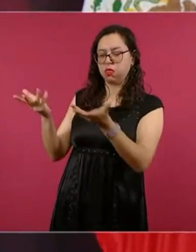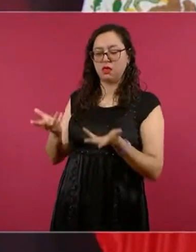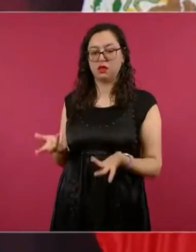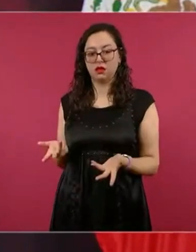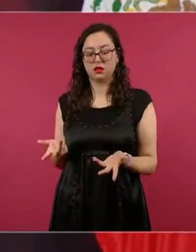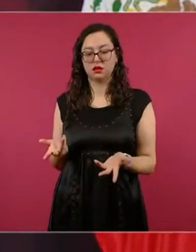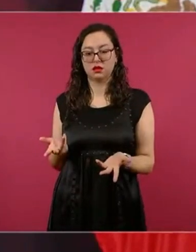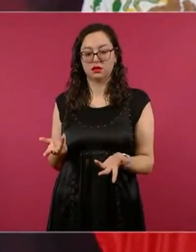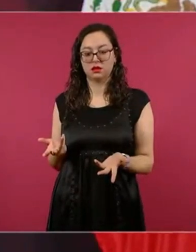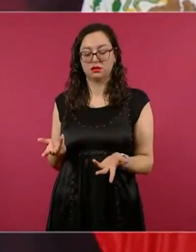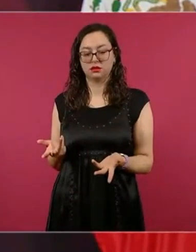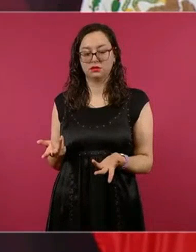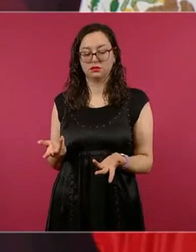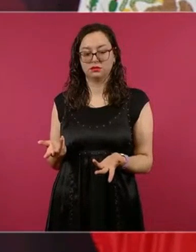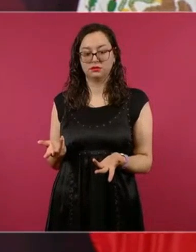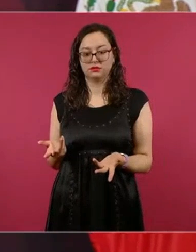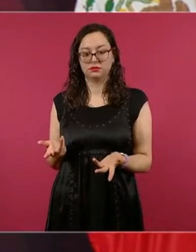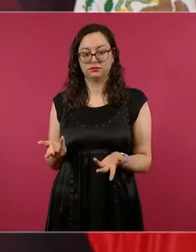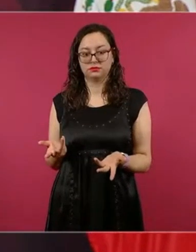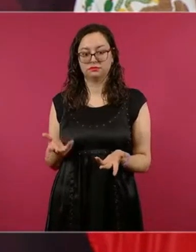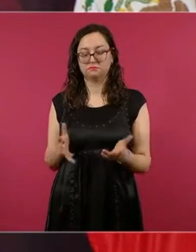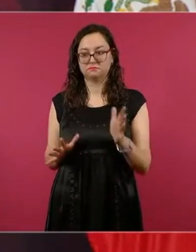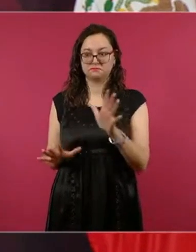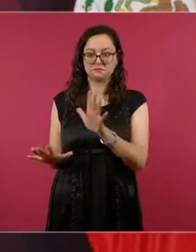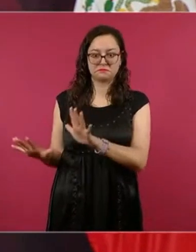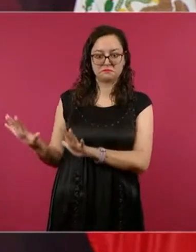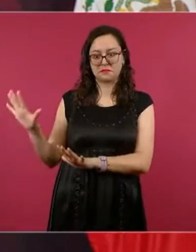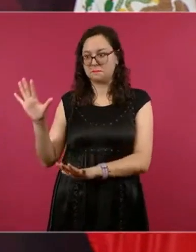y manipular,